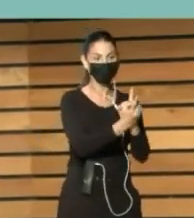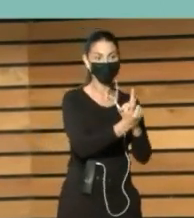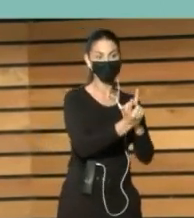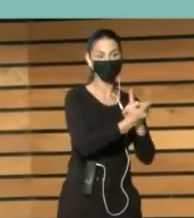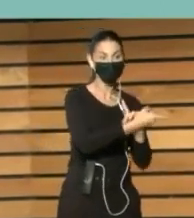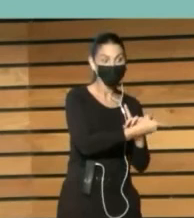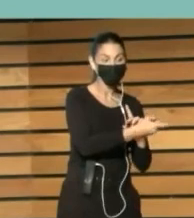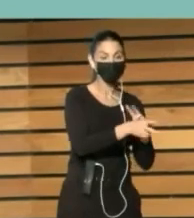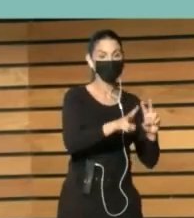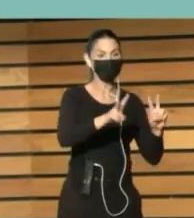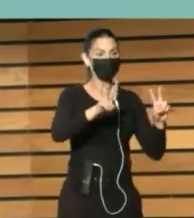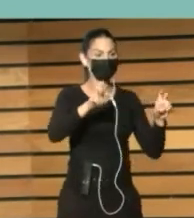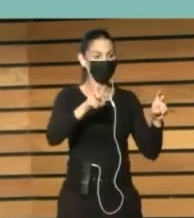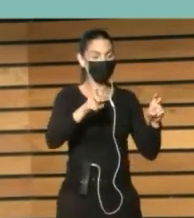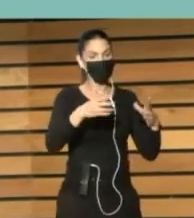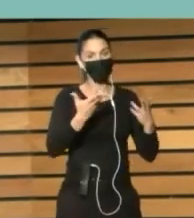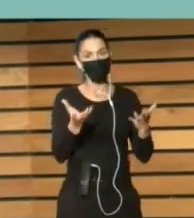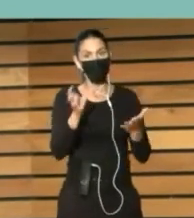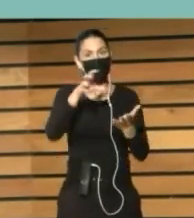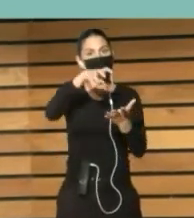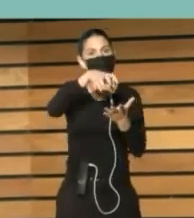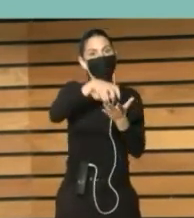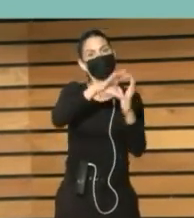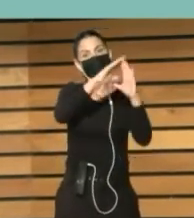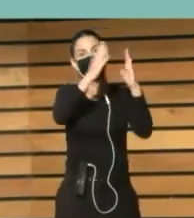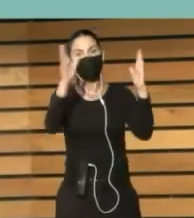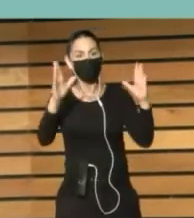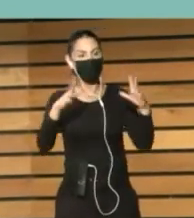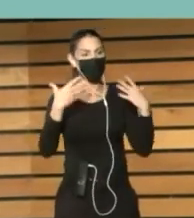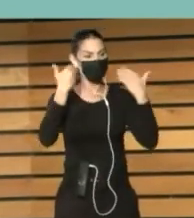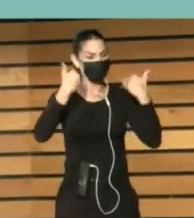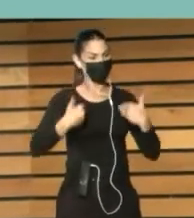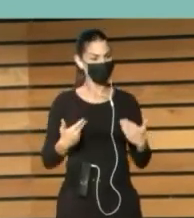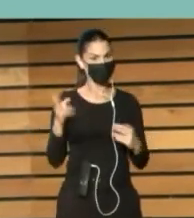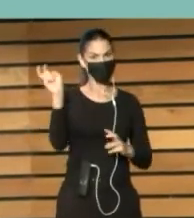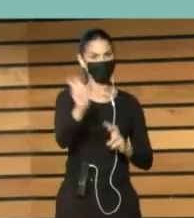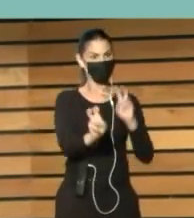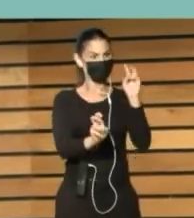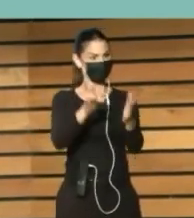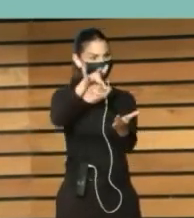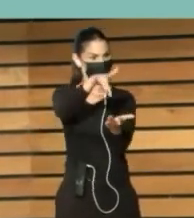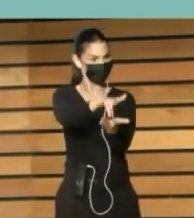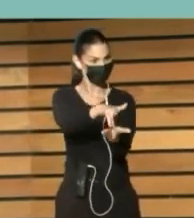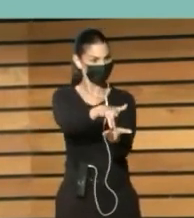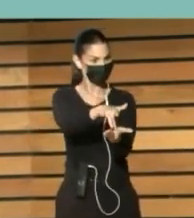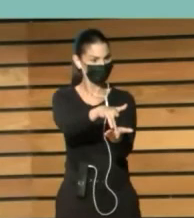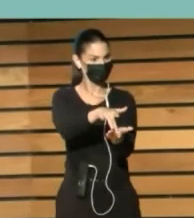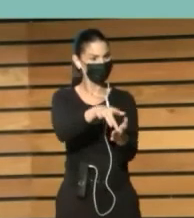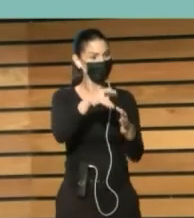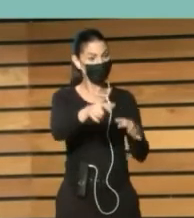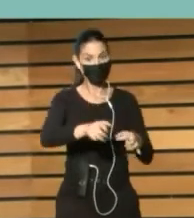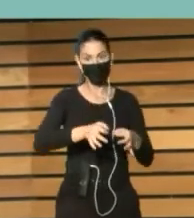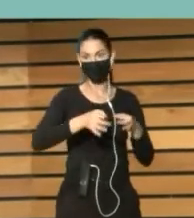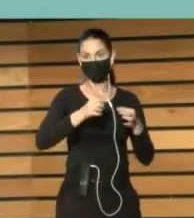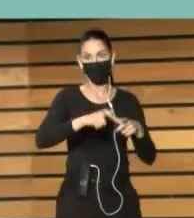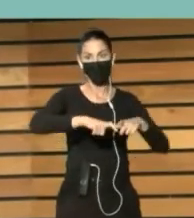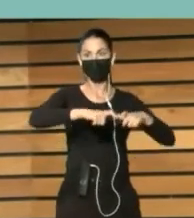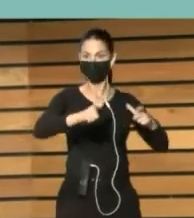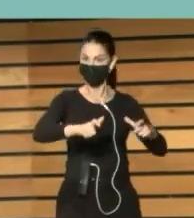La utilización Física De las bibliotecas Parece que Está siempre En aumento